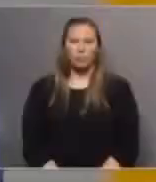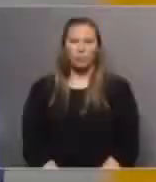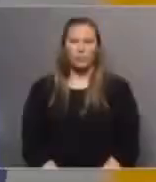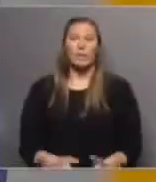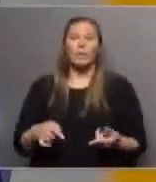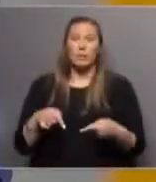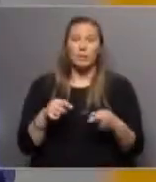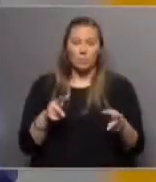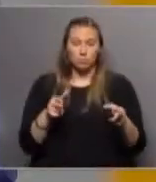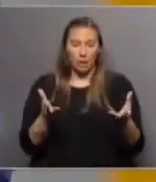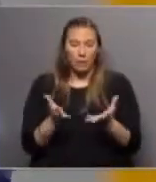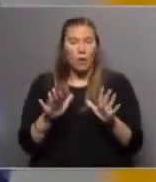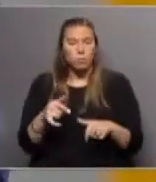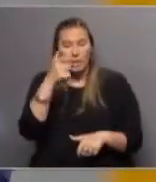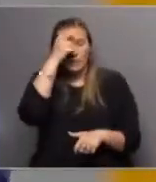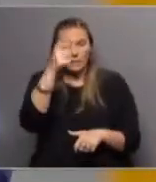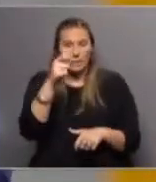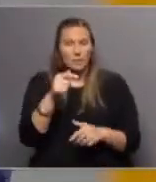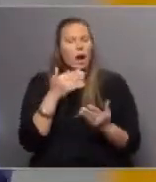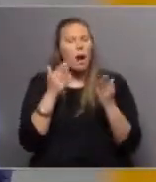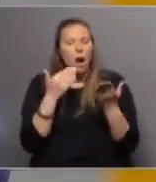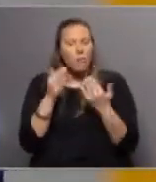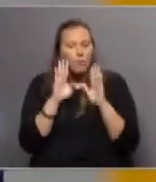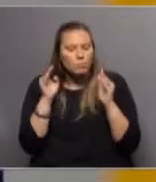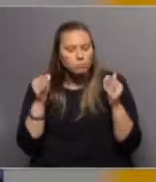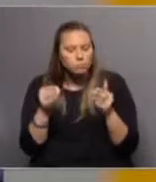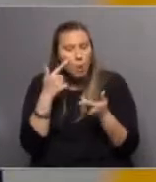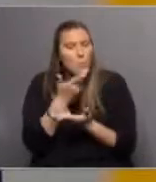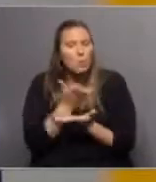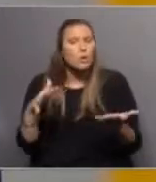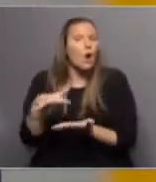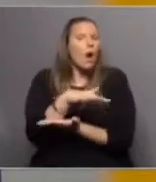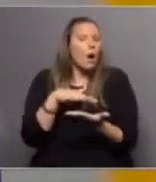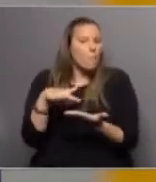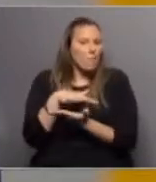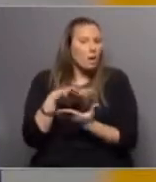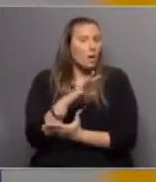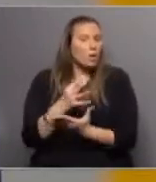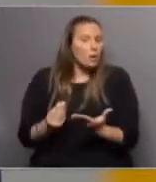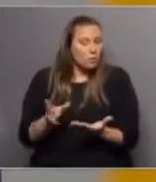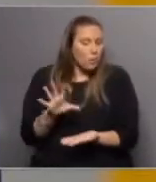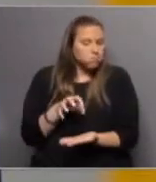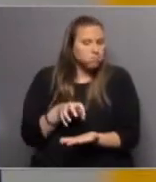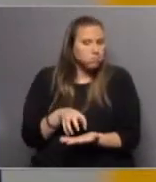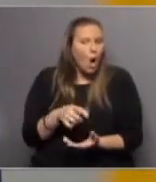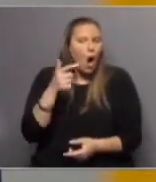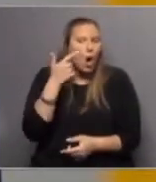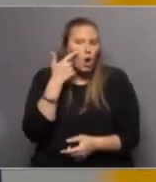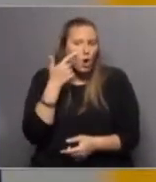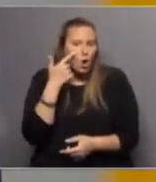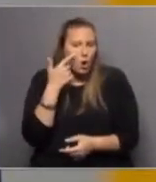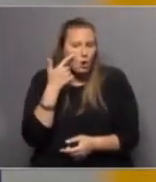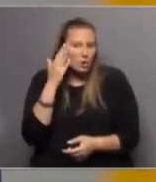En este tramo de Sobre Ciencias nos vamos a dedicar a mostrarles un sitio, un lugar, un ámbito geográfico en el cual el conocimiento se